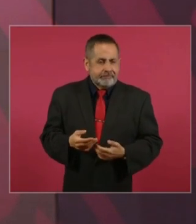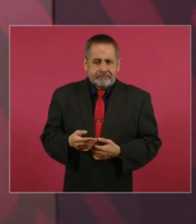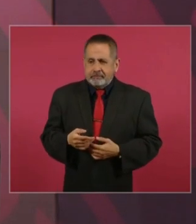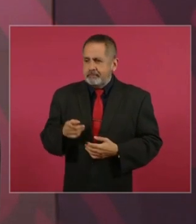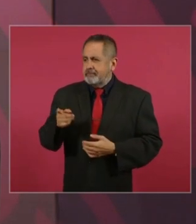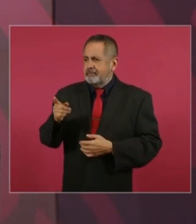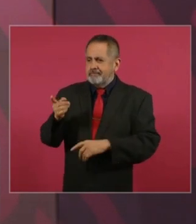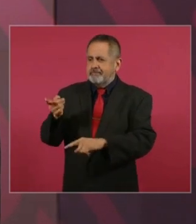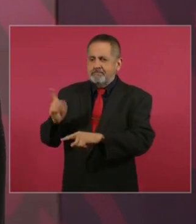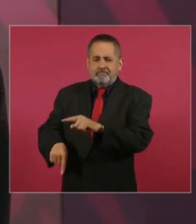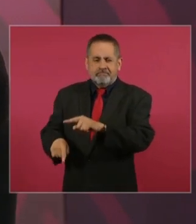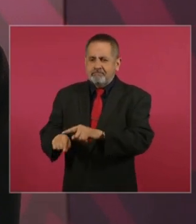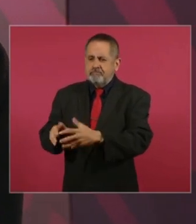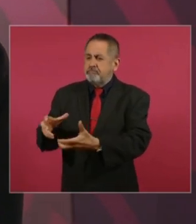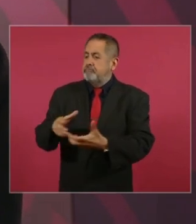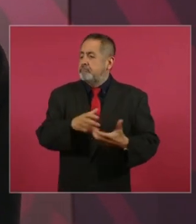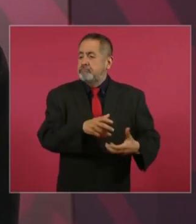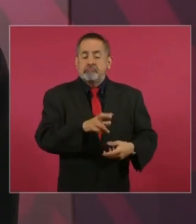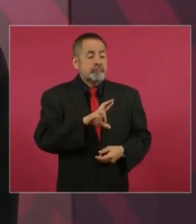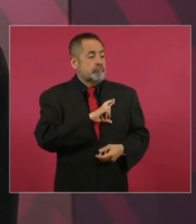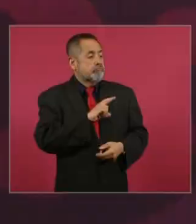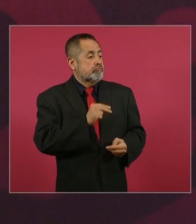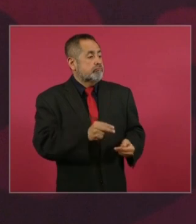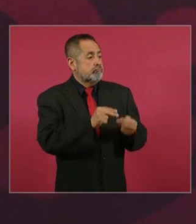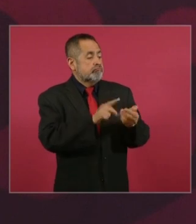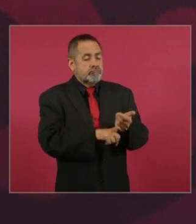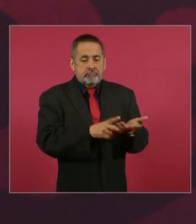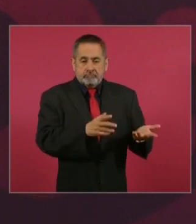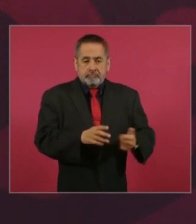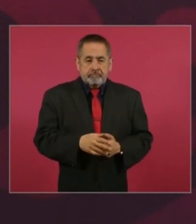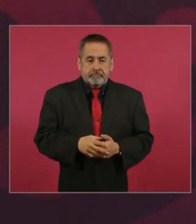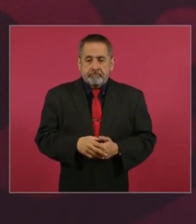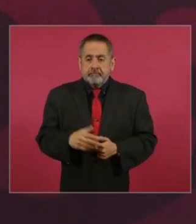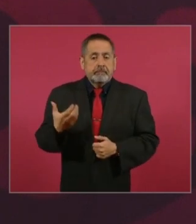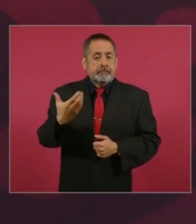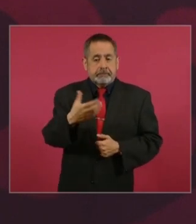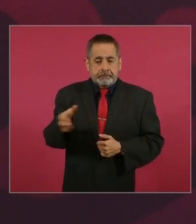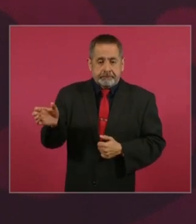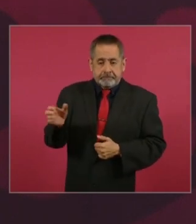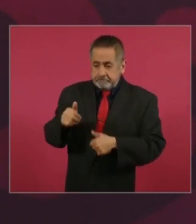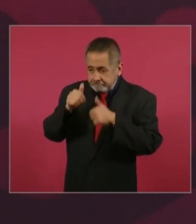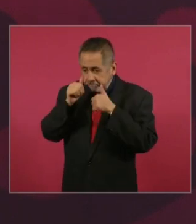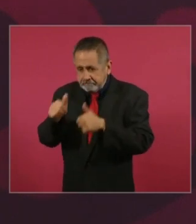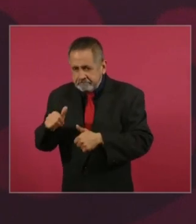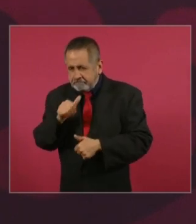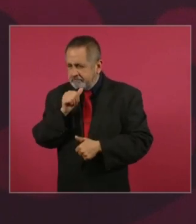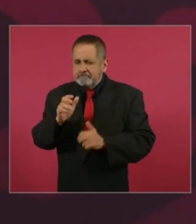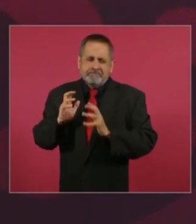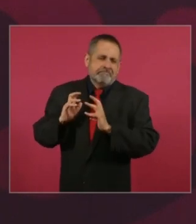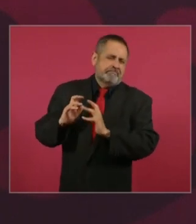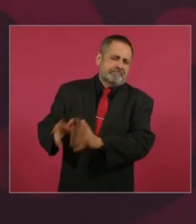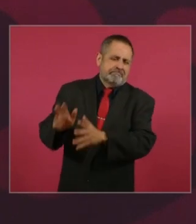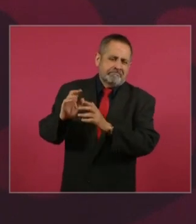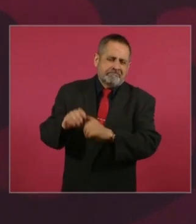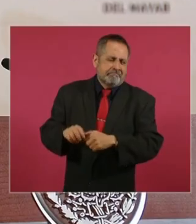privatizó el ejido, se abandonó el campo, se